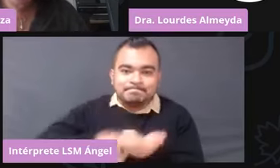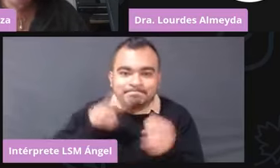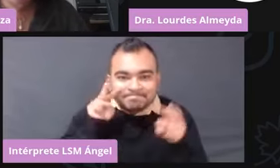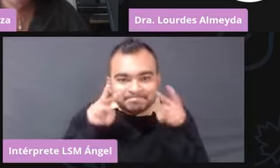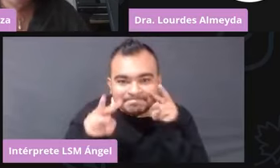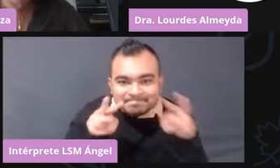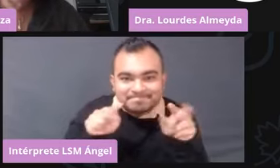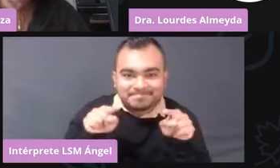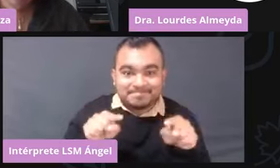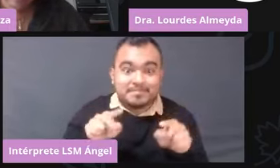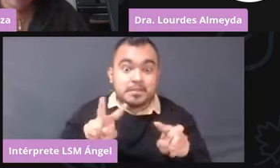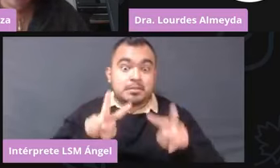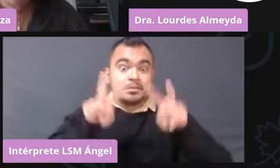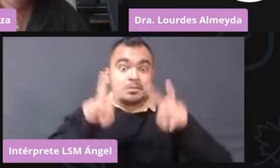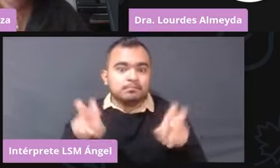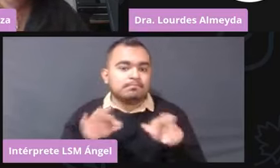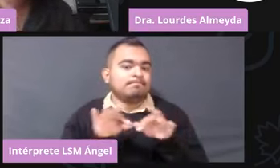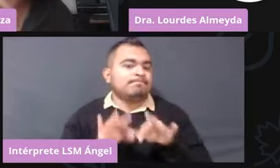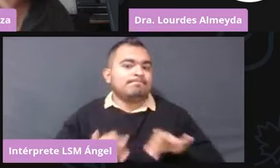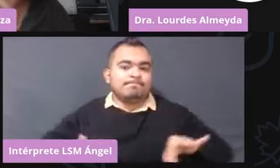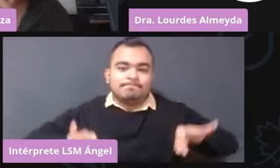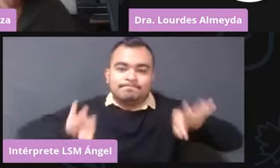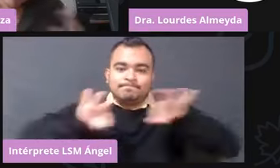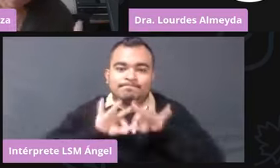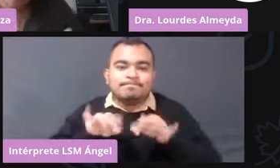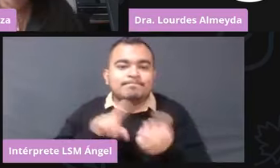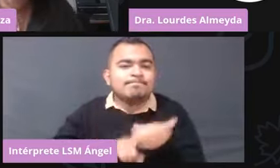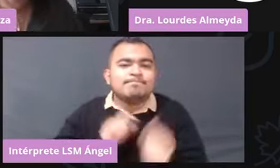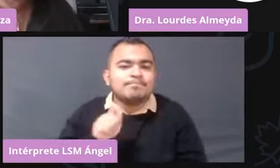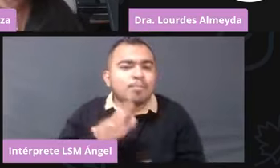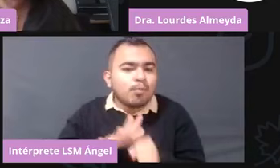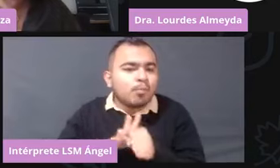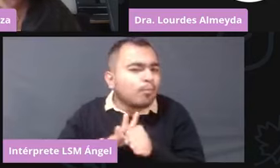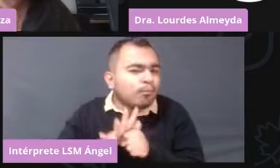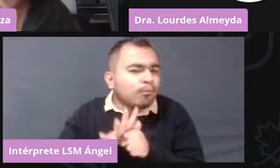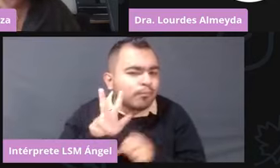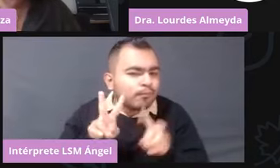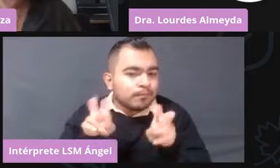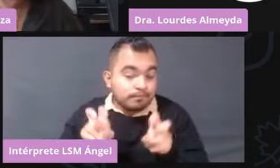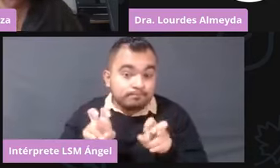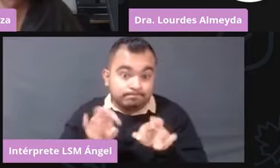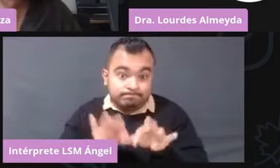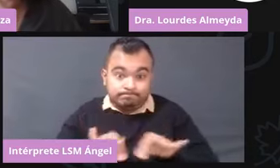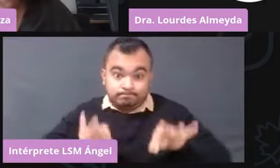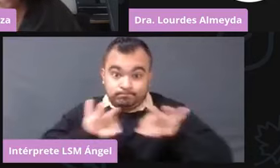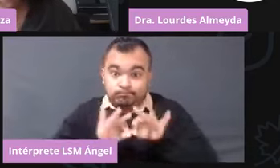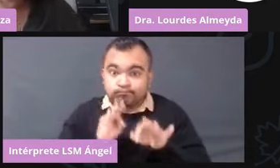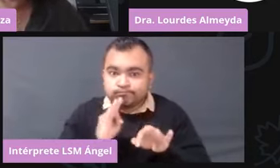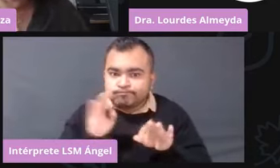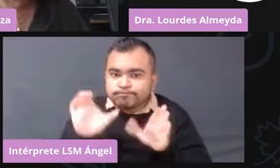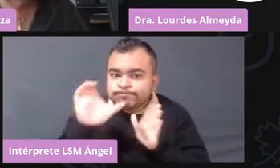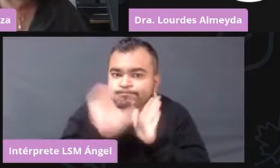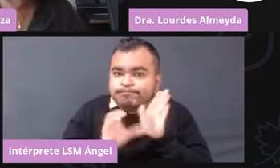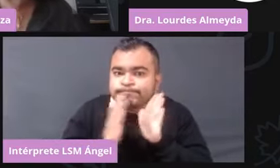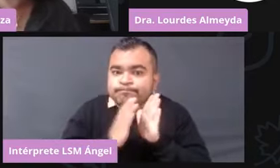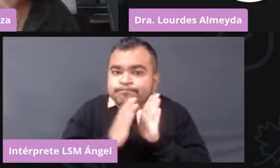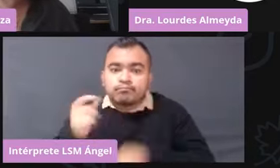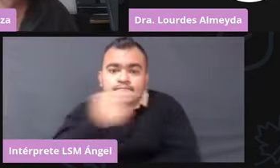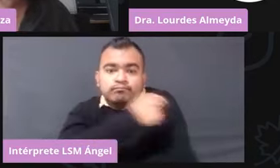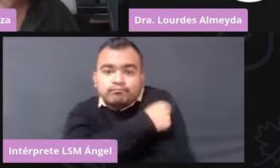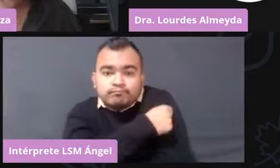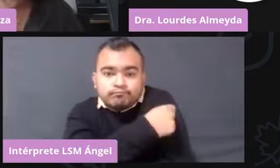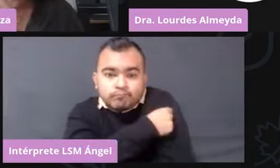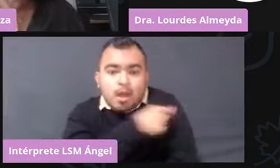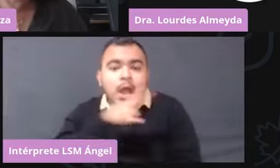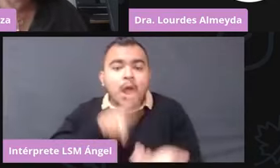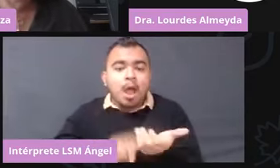sumamente importante que es la importancia del esquema de vacunación de frente al proceso de vacunación